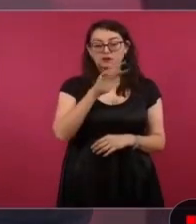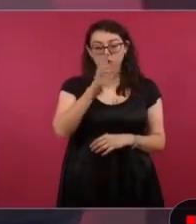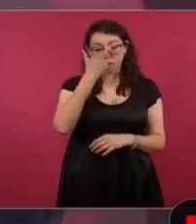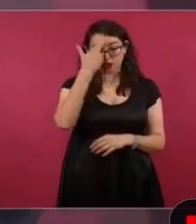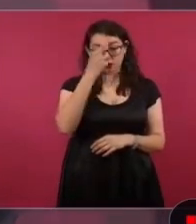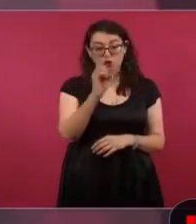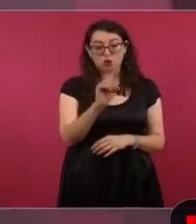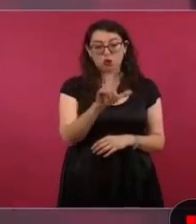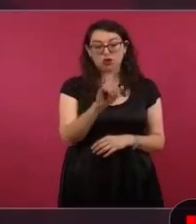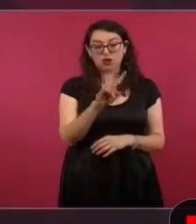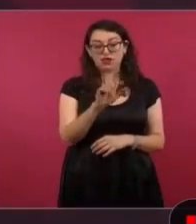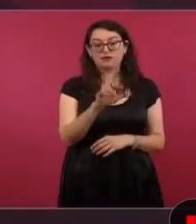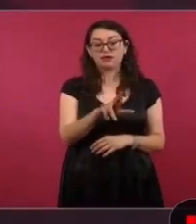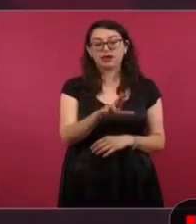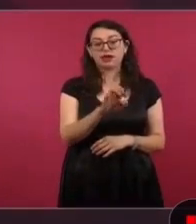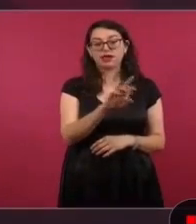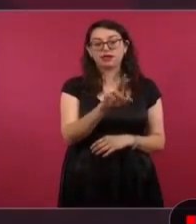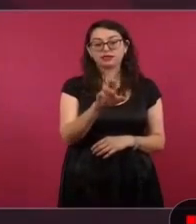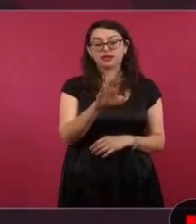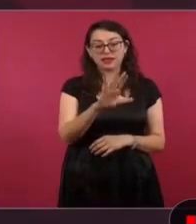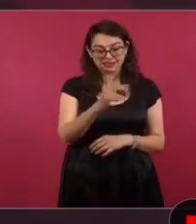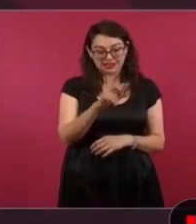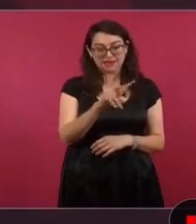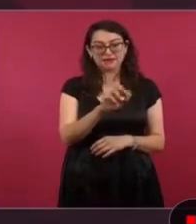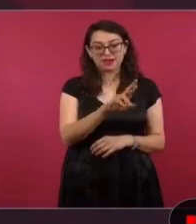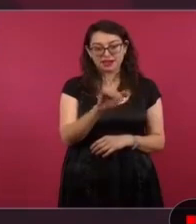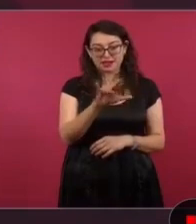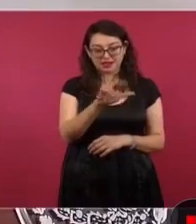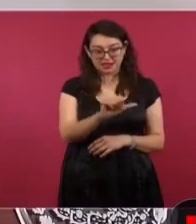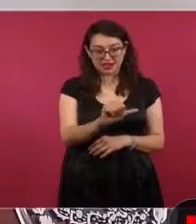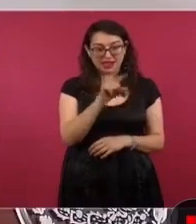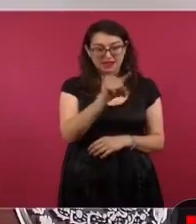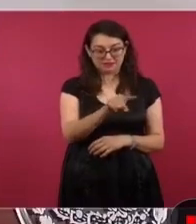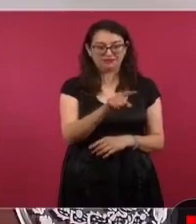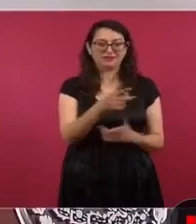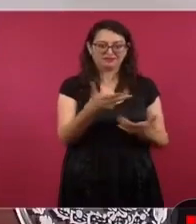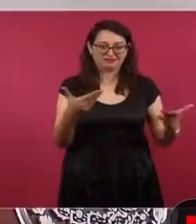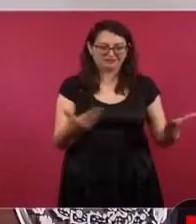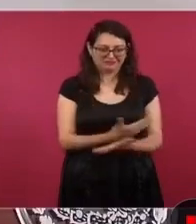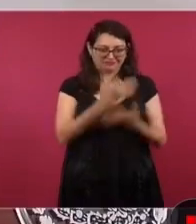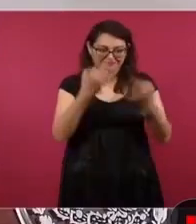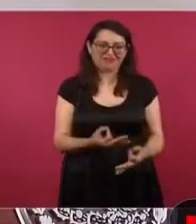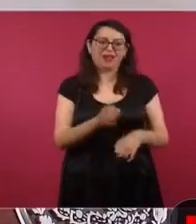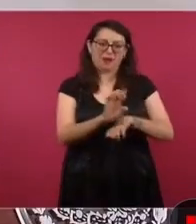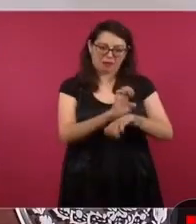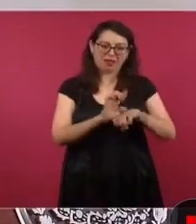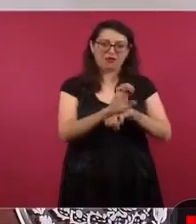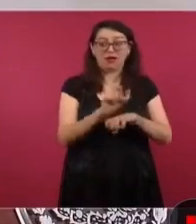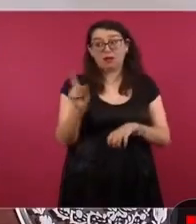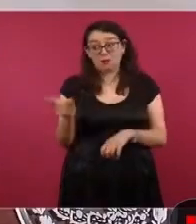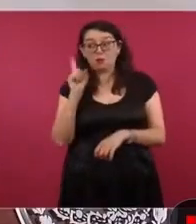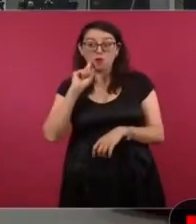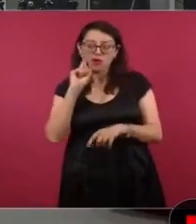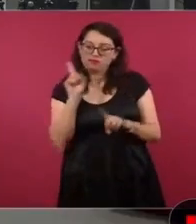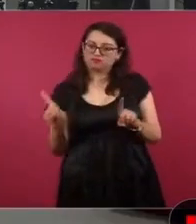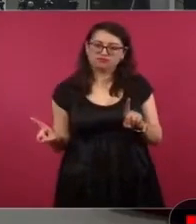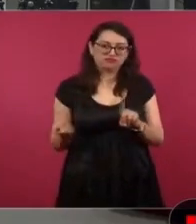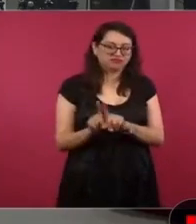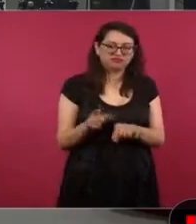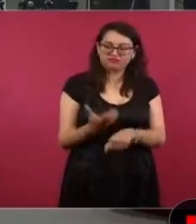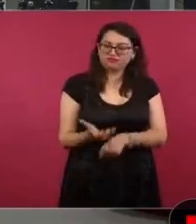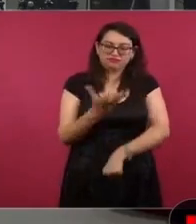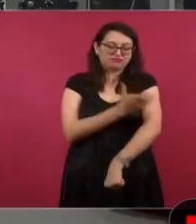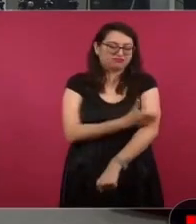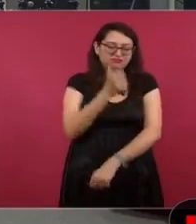Este ecuatoriano él, con una